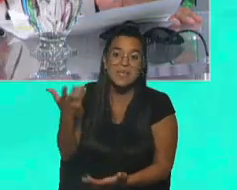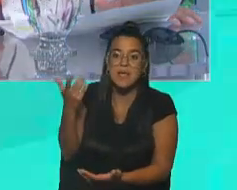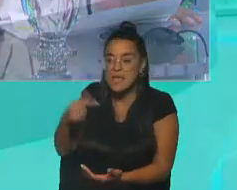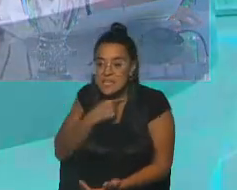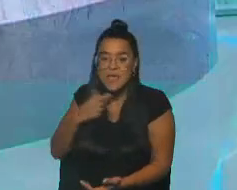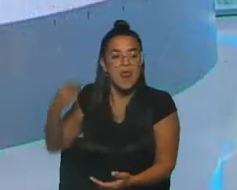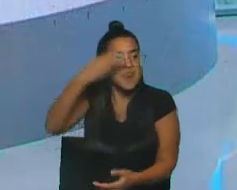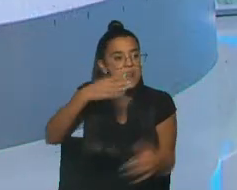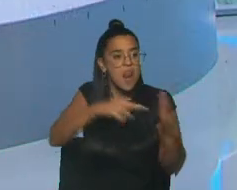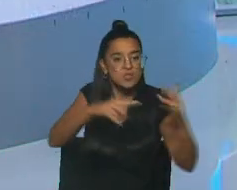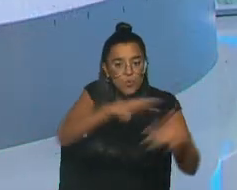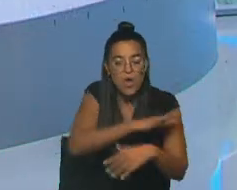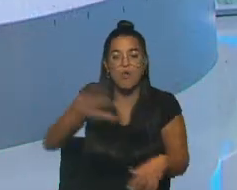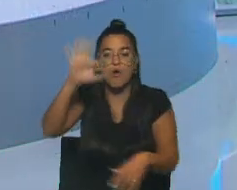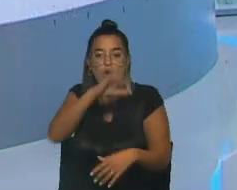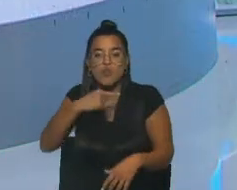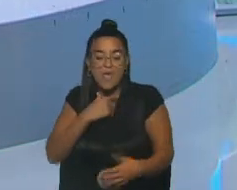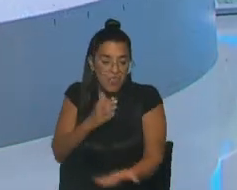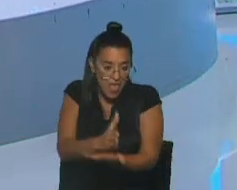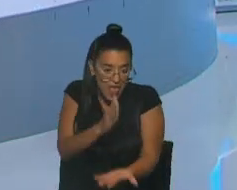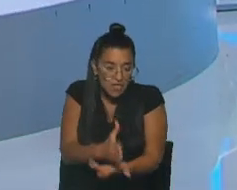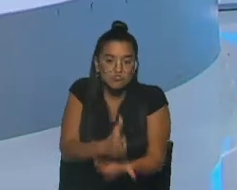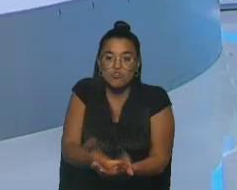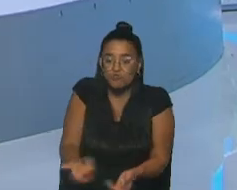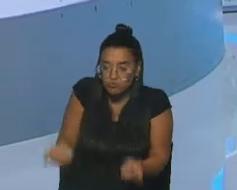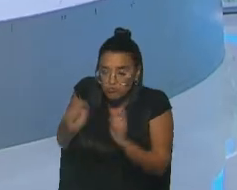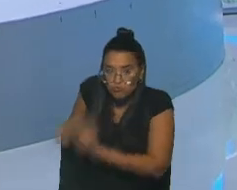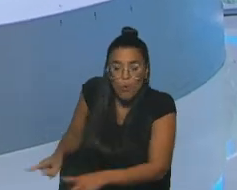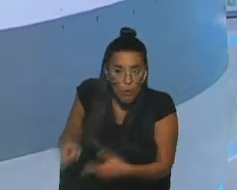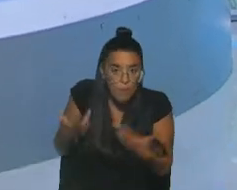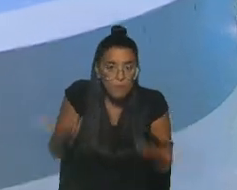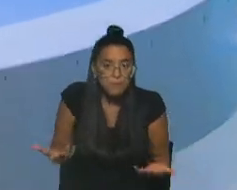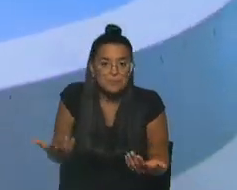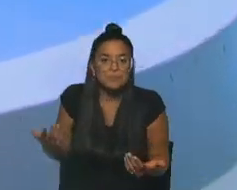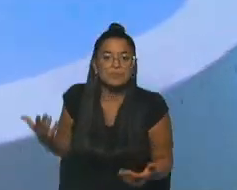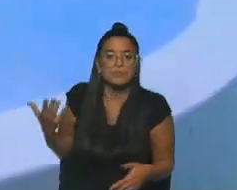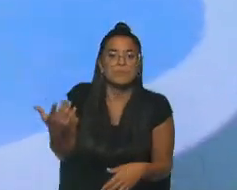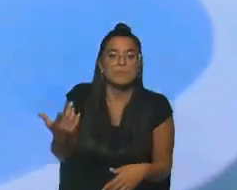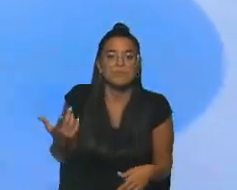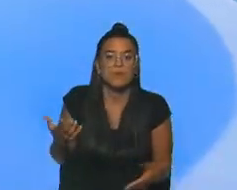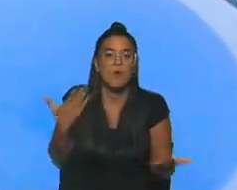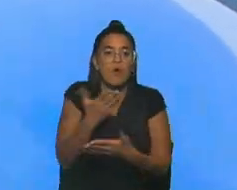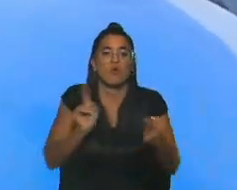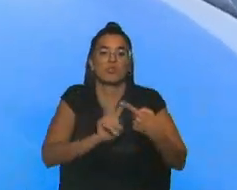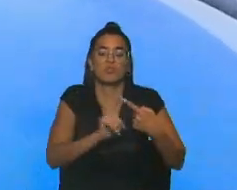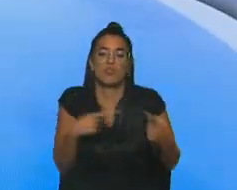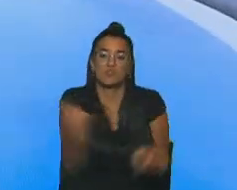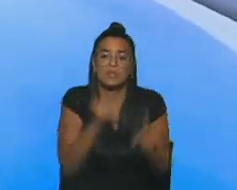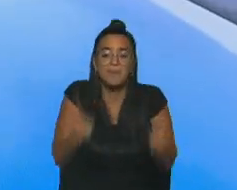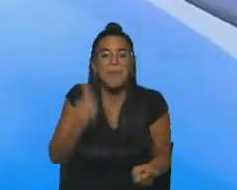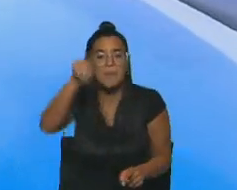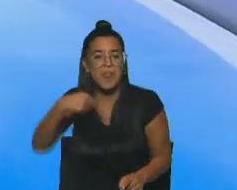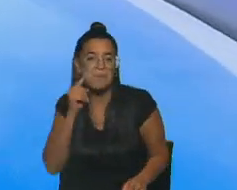quieren ir a la ciudad a ejercer sus derechos como habitantes, como cualquier habitante de un Estado... No pongan en peligro, es estar en contacto con nosotros. También,